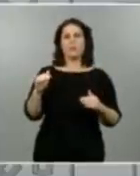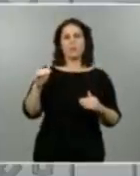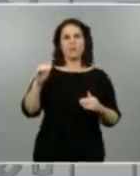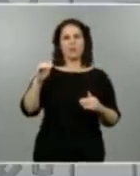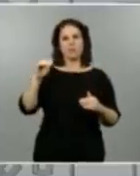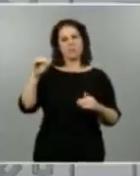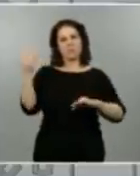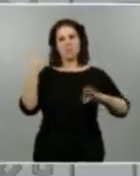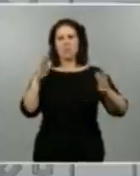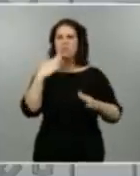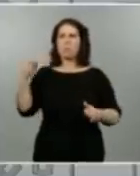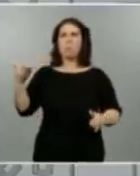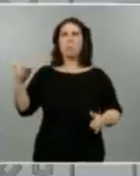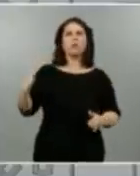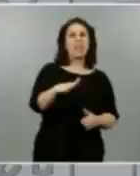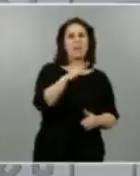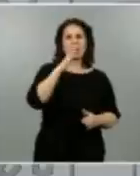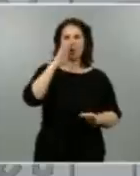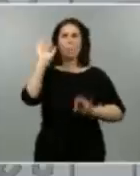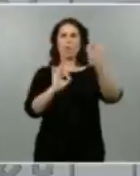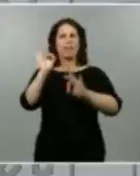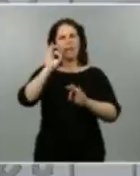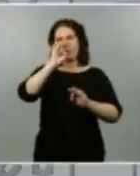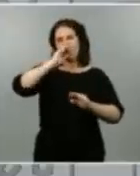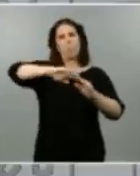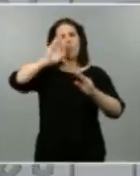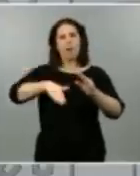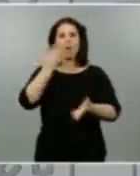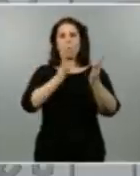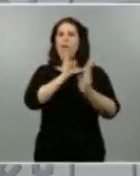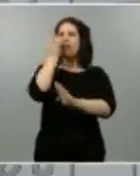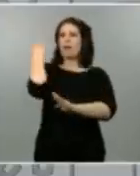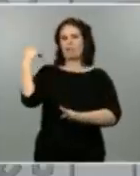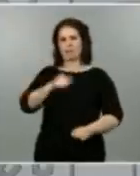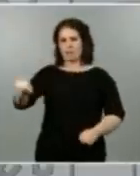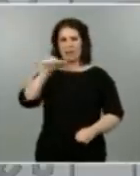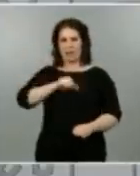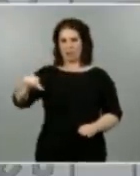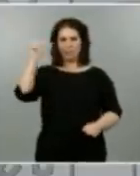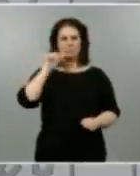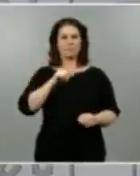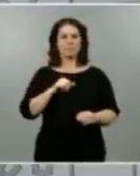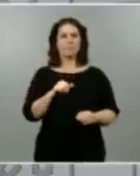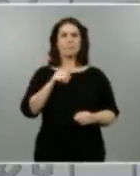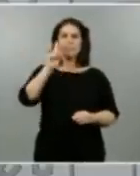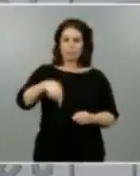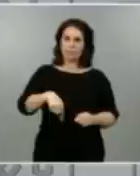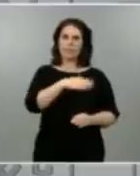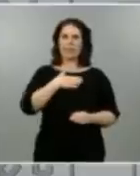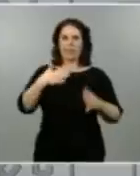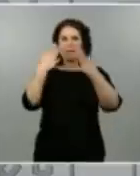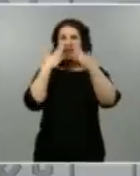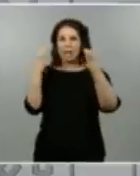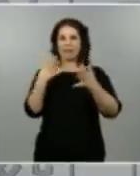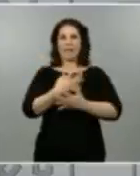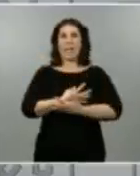rango relativamente bajo comparado con las semanas previas. Y, además, es de destacar que 7 de las 19 comunidades